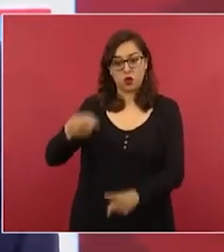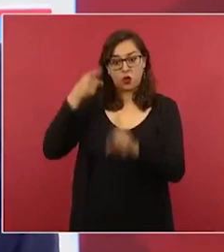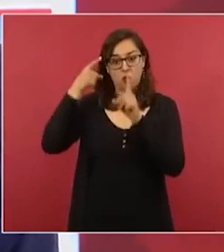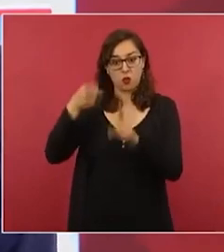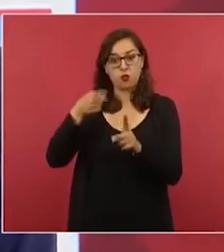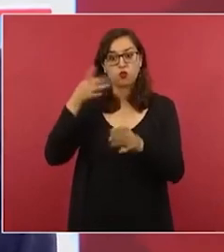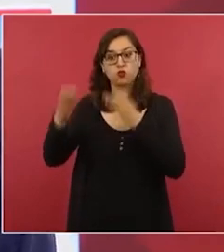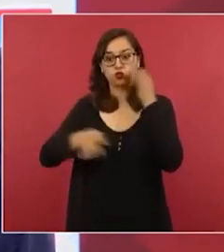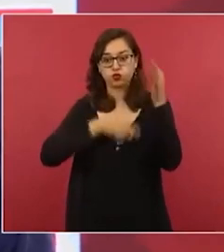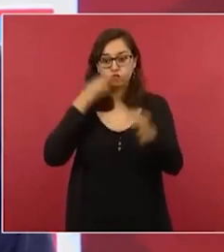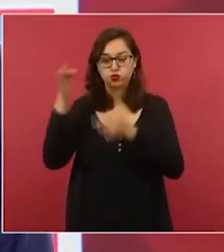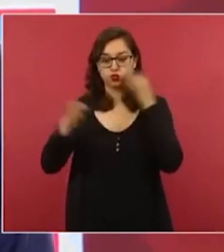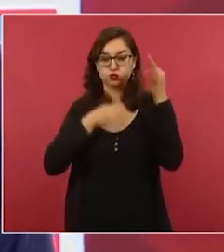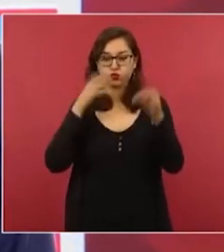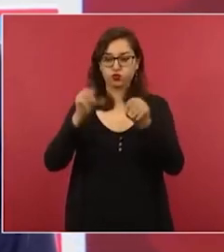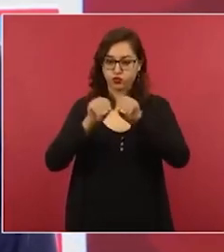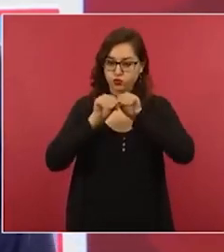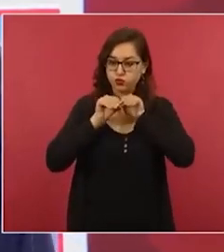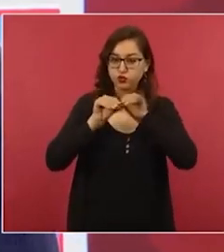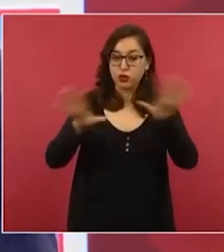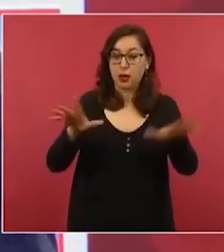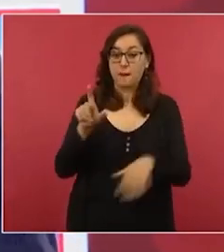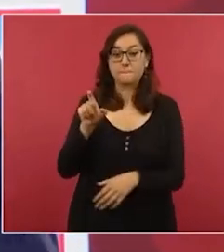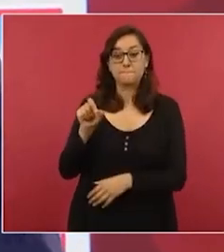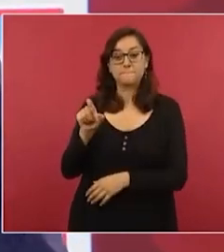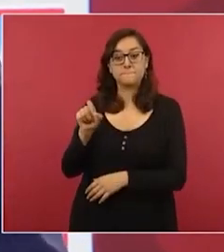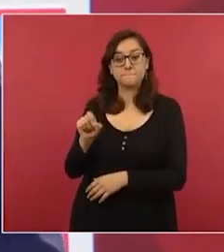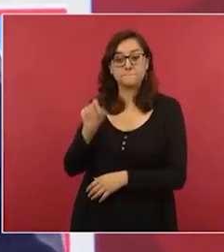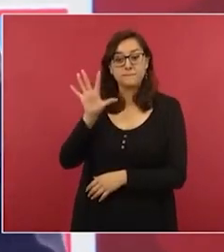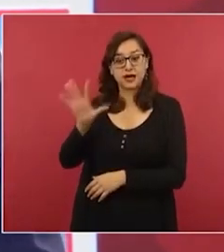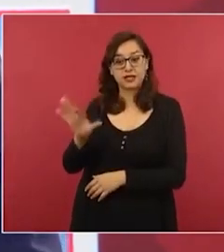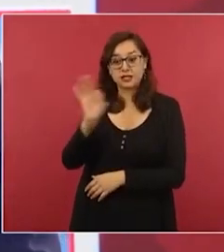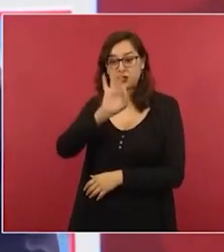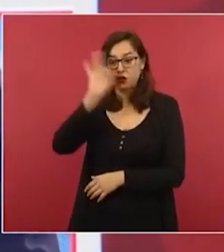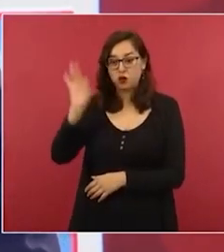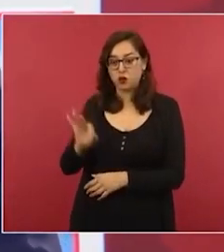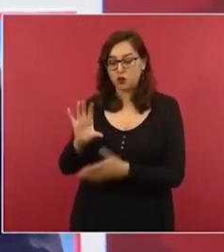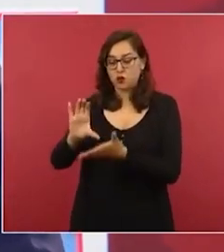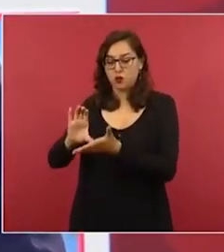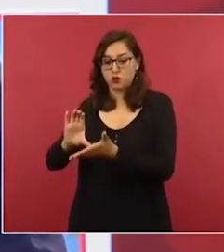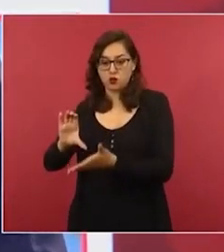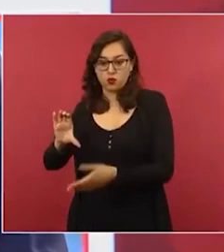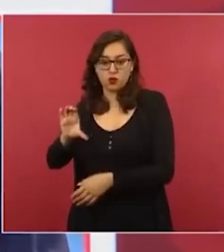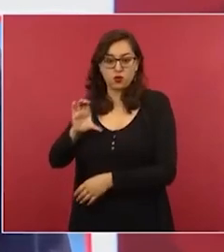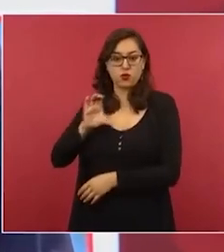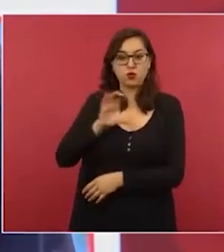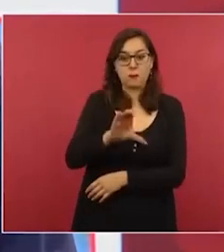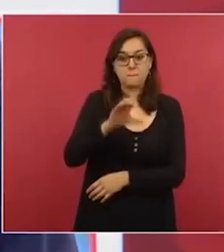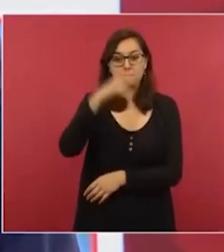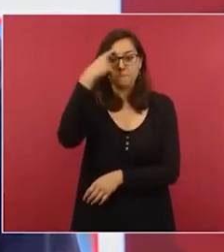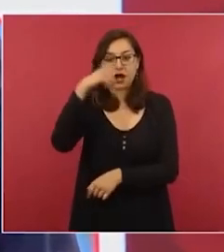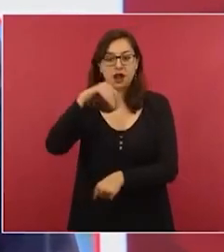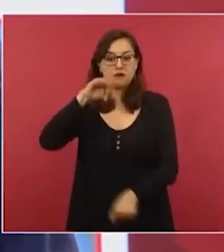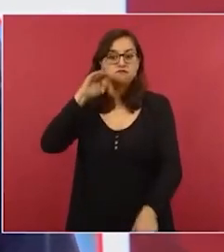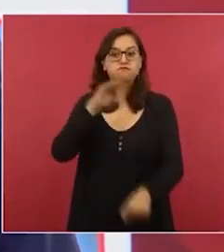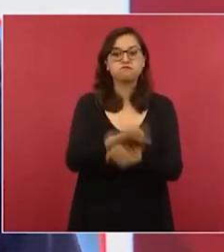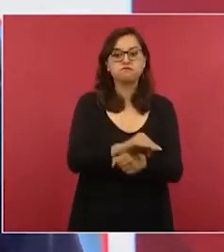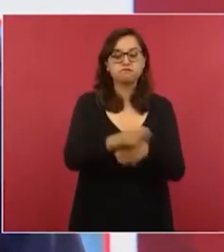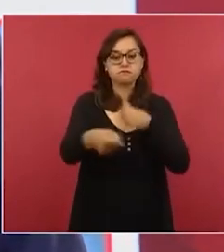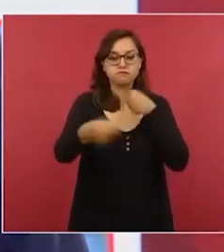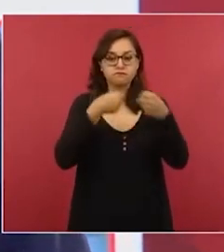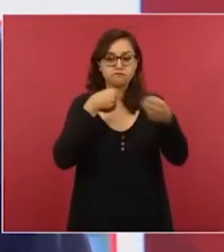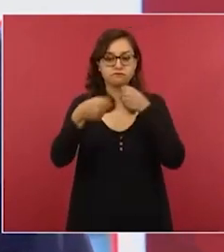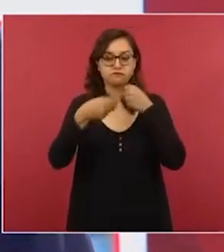va a orientarse a que haya seguridad social para los